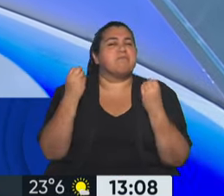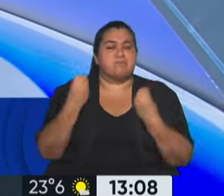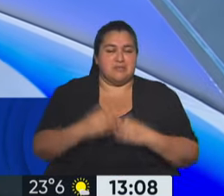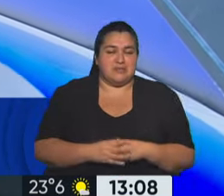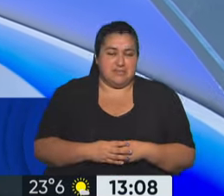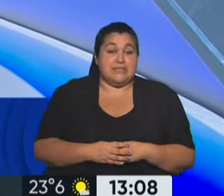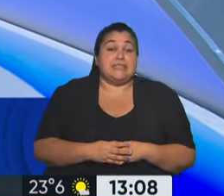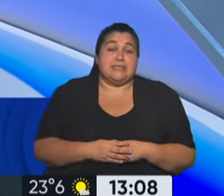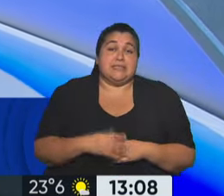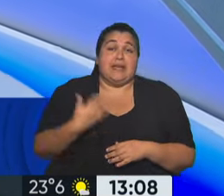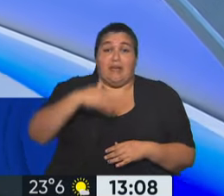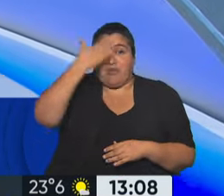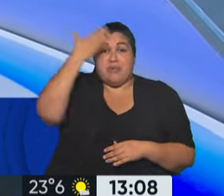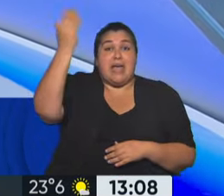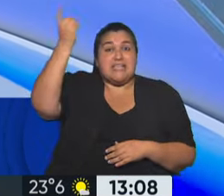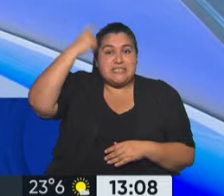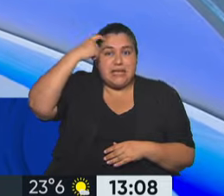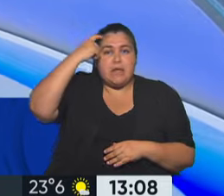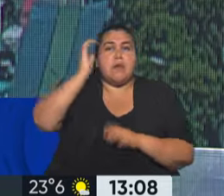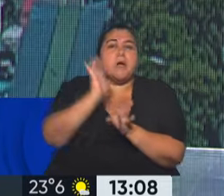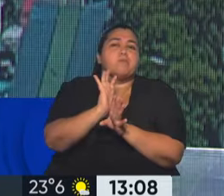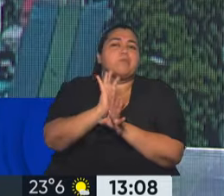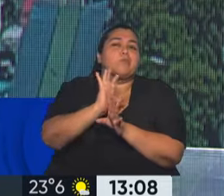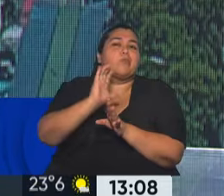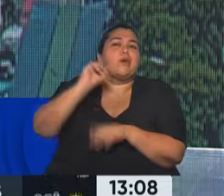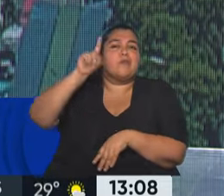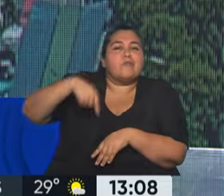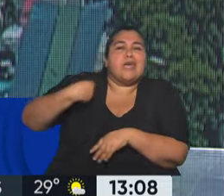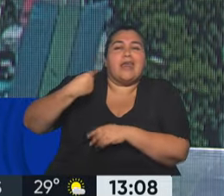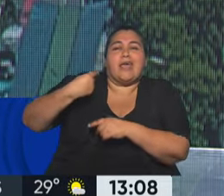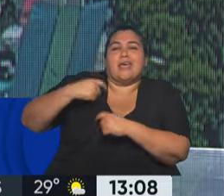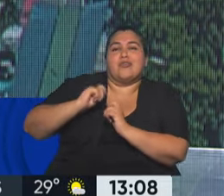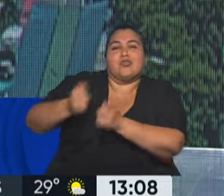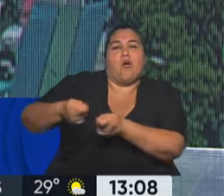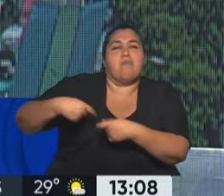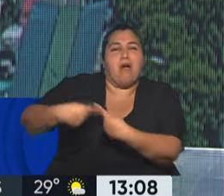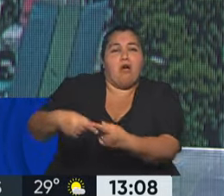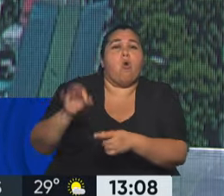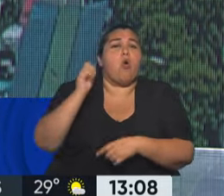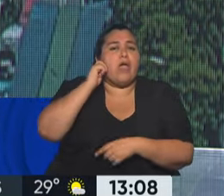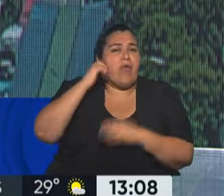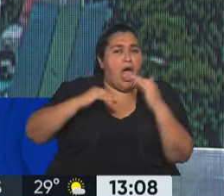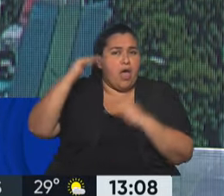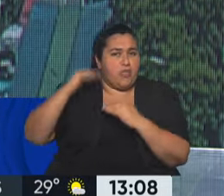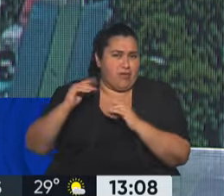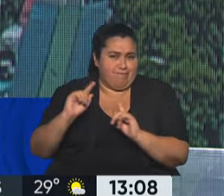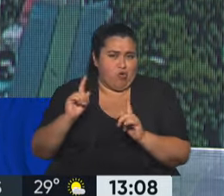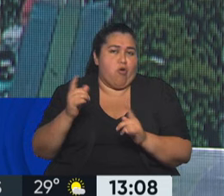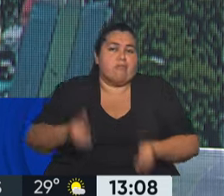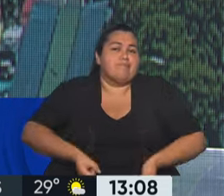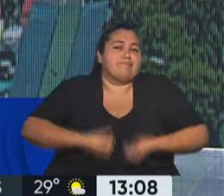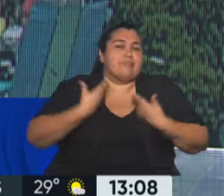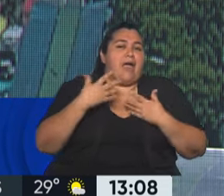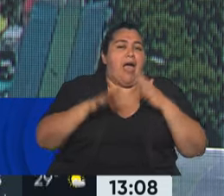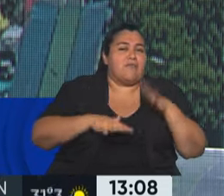cerebral crónica no se transmite, no se hereda y afecta a personas de todas las edades. Se presenta de diferentes maneras,